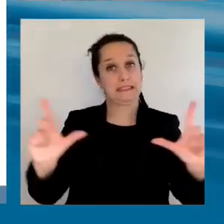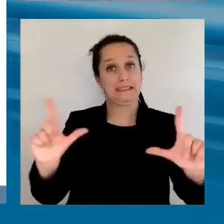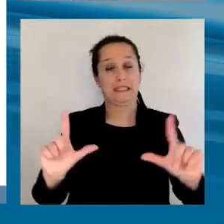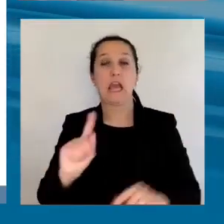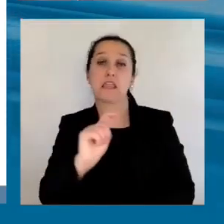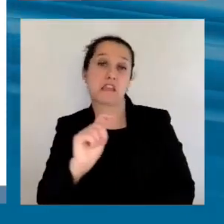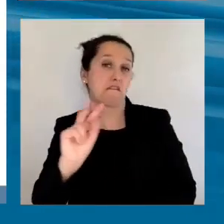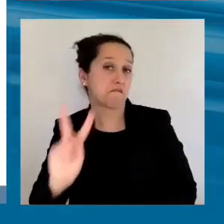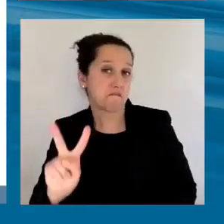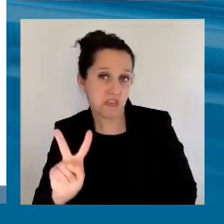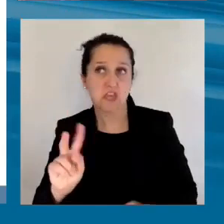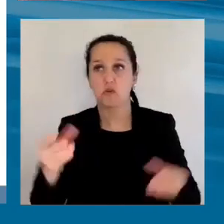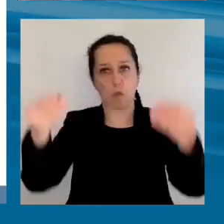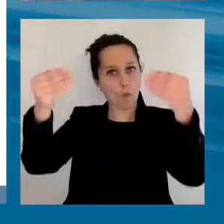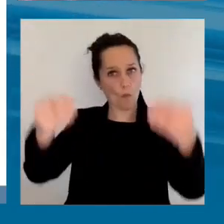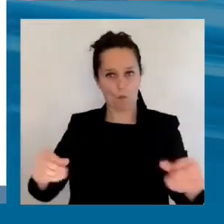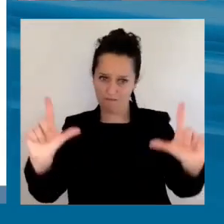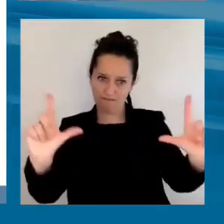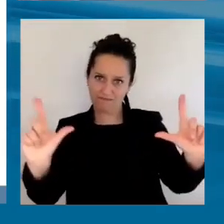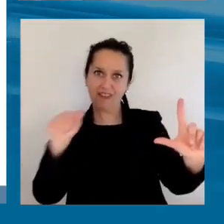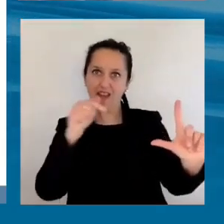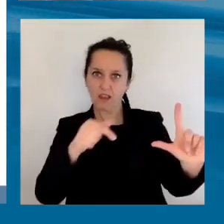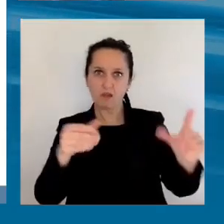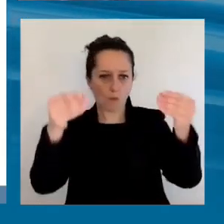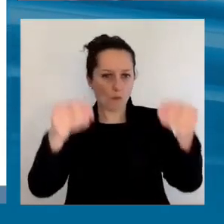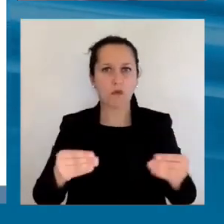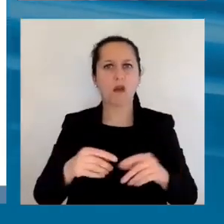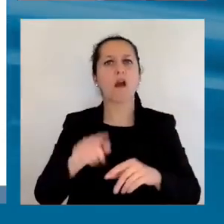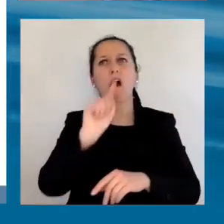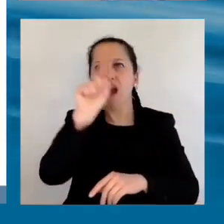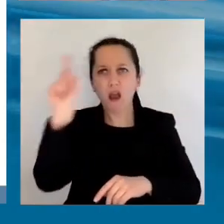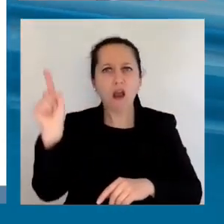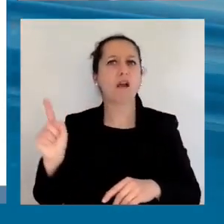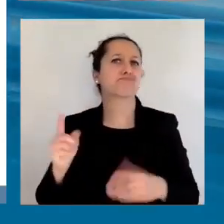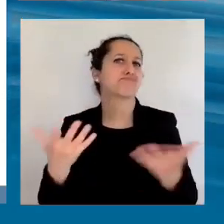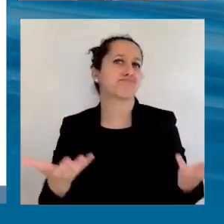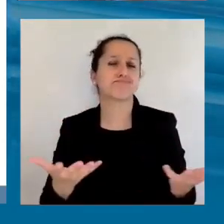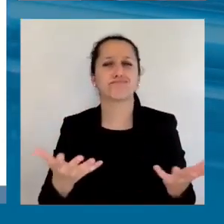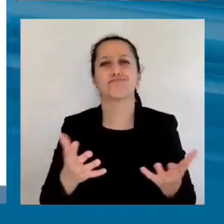lápiz, cualquier cosa era producida en cinco países o en doce países.